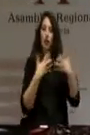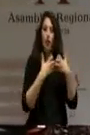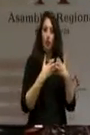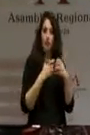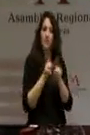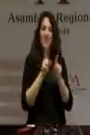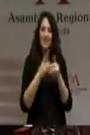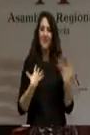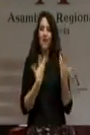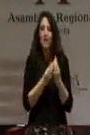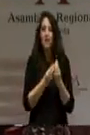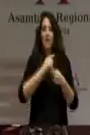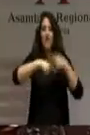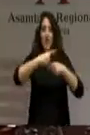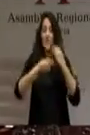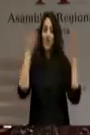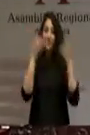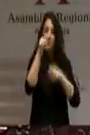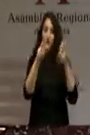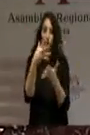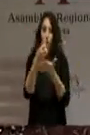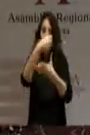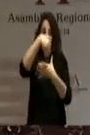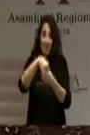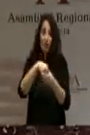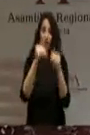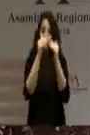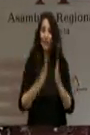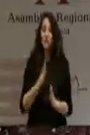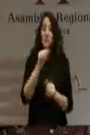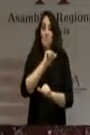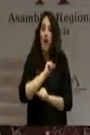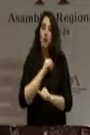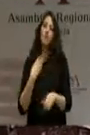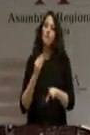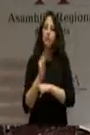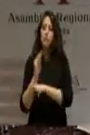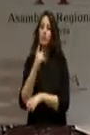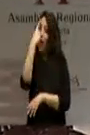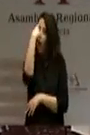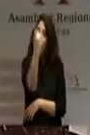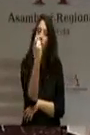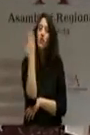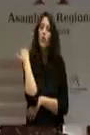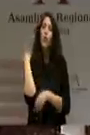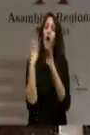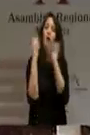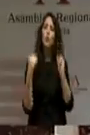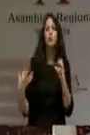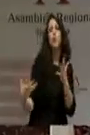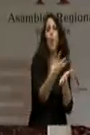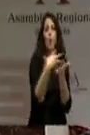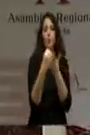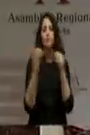para familias con todos sus miembros en paro. Le recuerdo que fue aprobada por unanimidad en este Parlamento. Ya tiene una